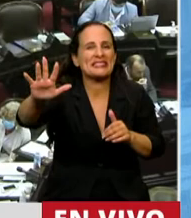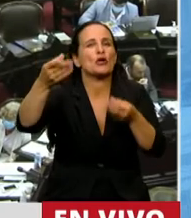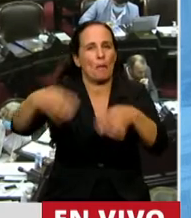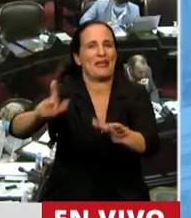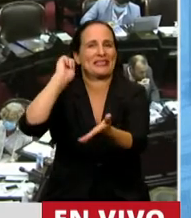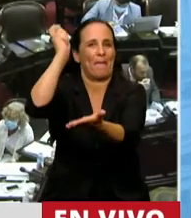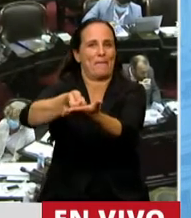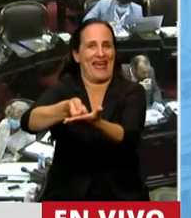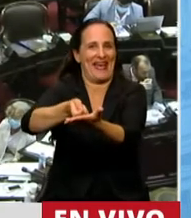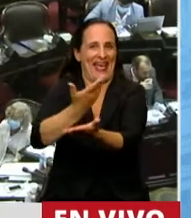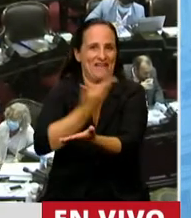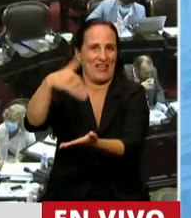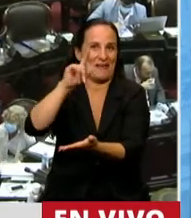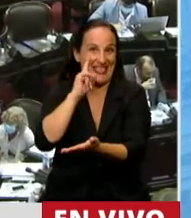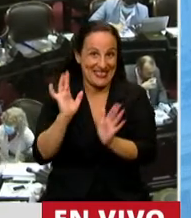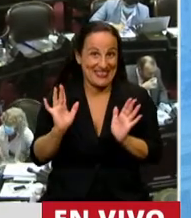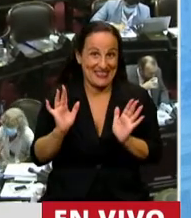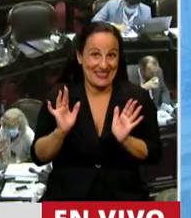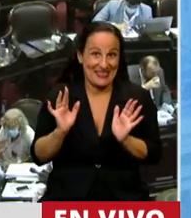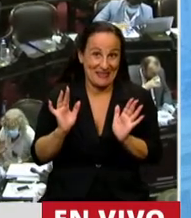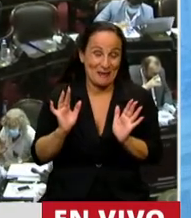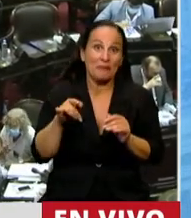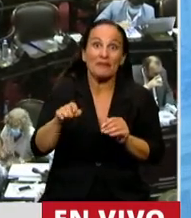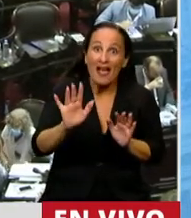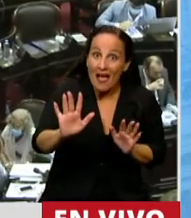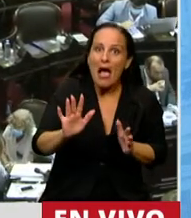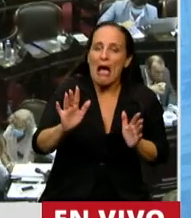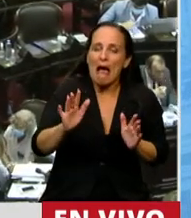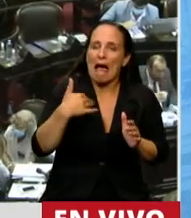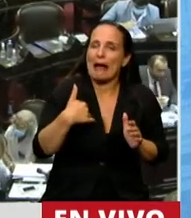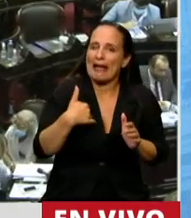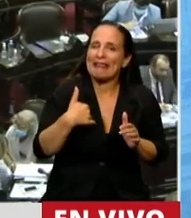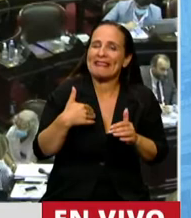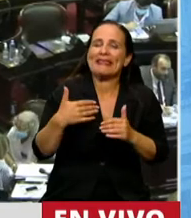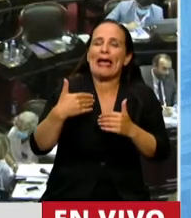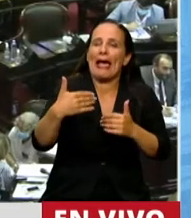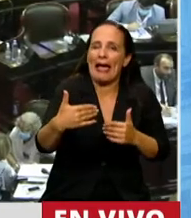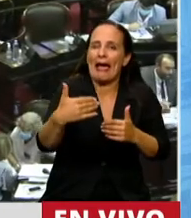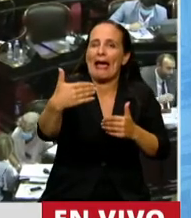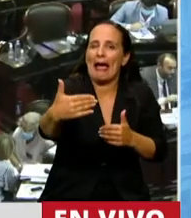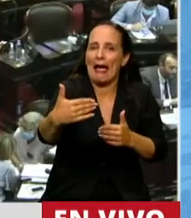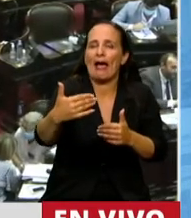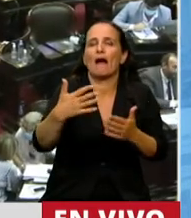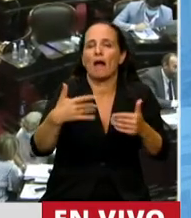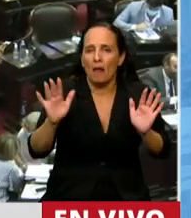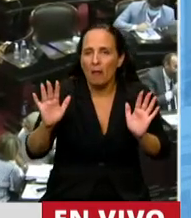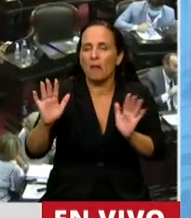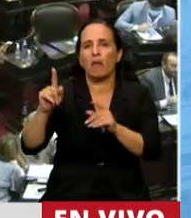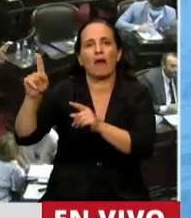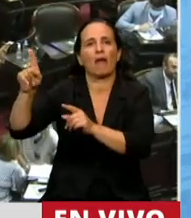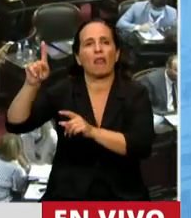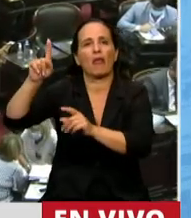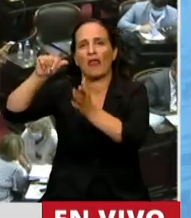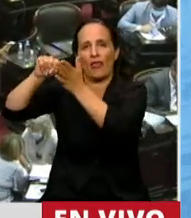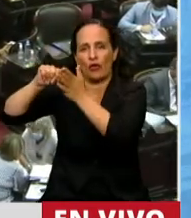Monetario, con lo cual la Argentina tendría despejado su frente externo tanto con los acreedores privados,